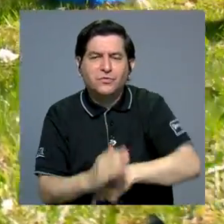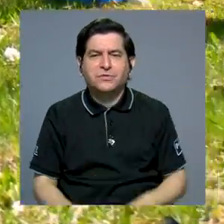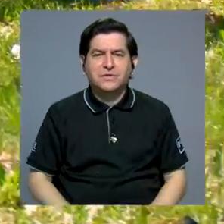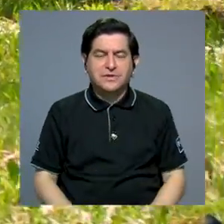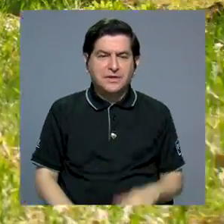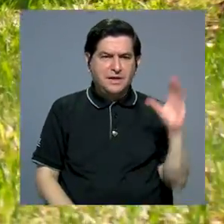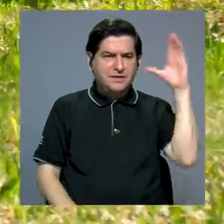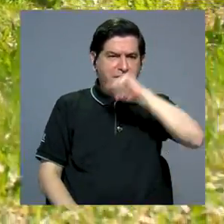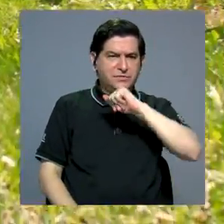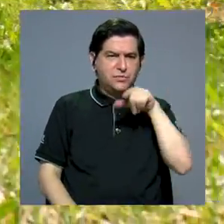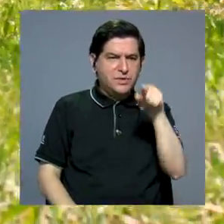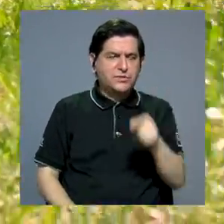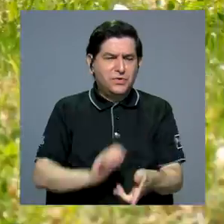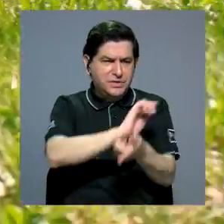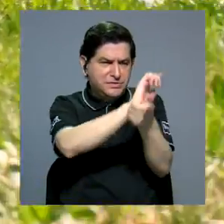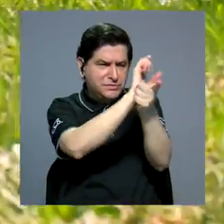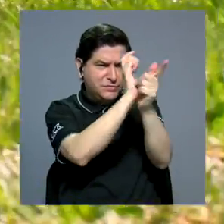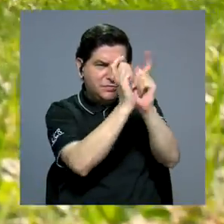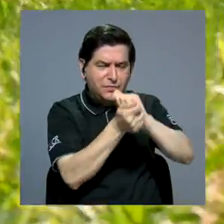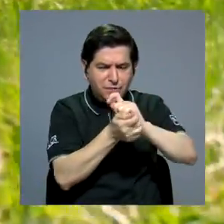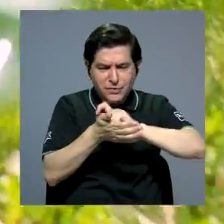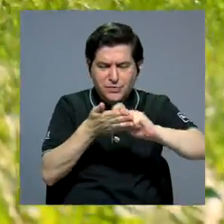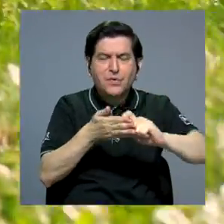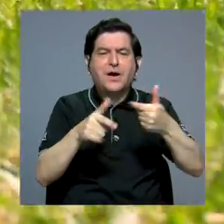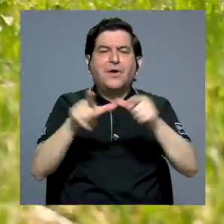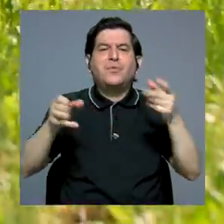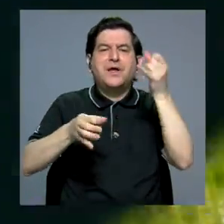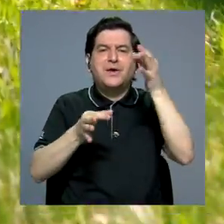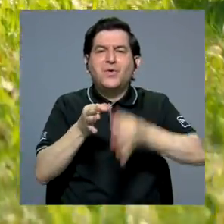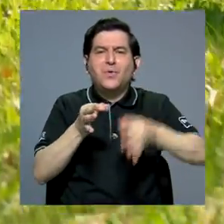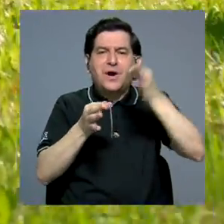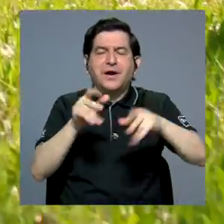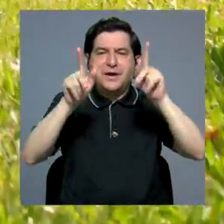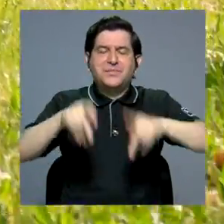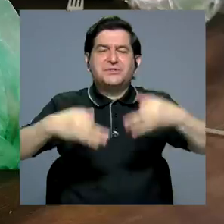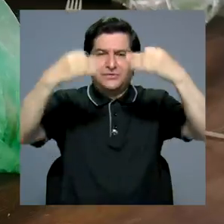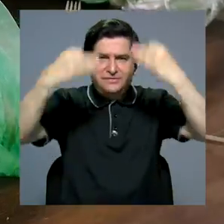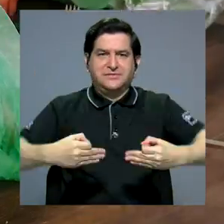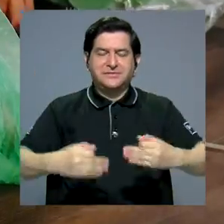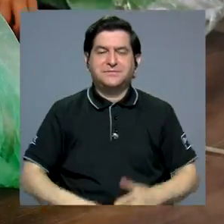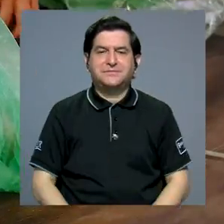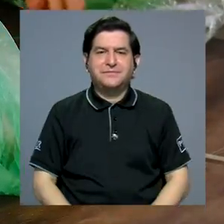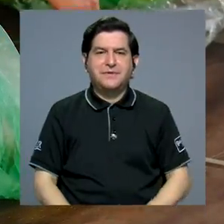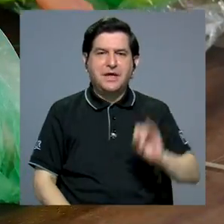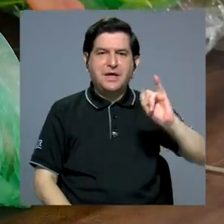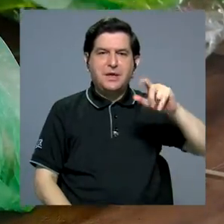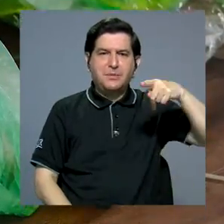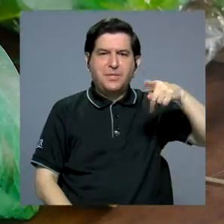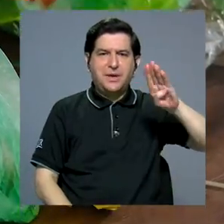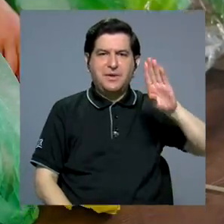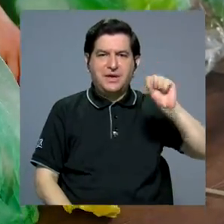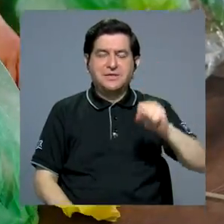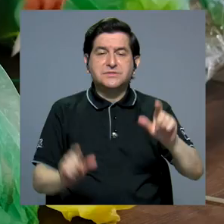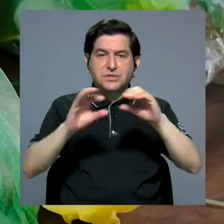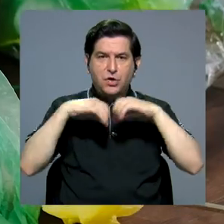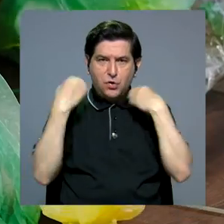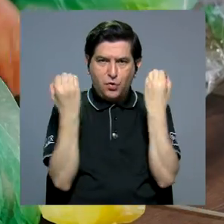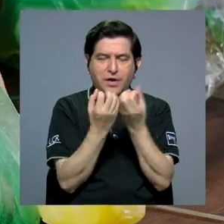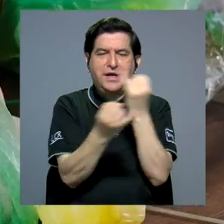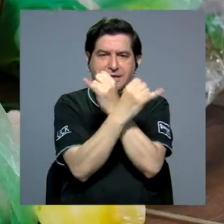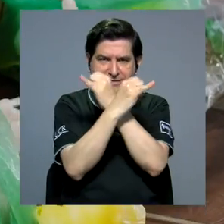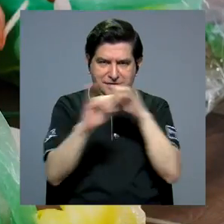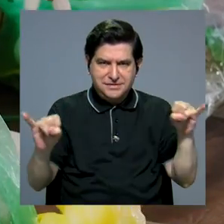podemos traducir eso en un lenguaje sencillo para tomar esta decisión. La IBS es un organismo